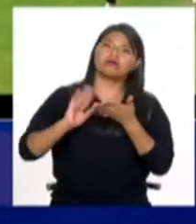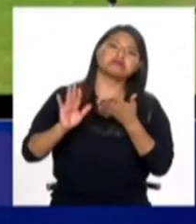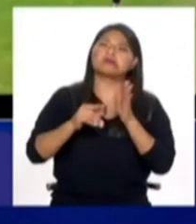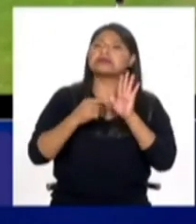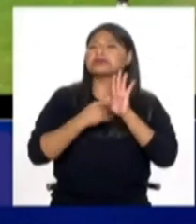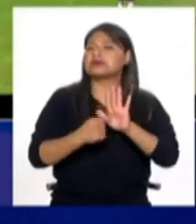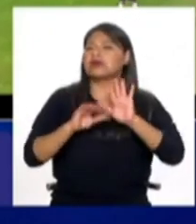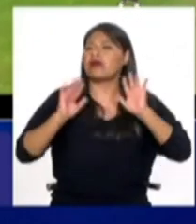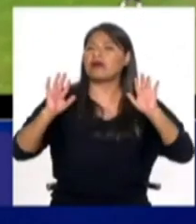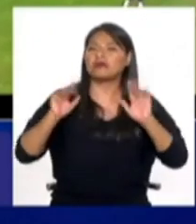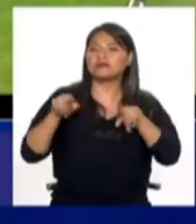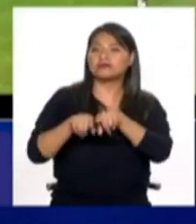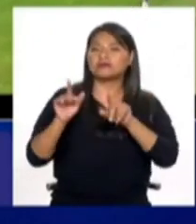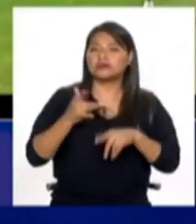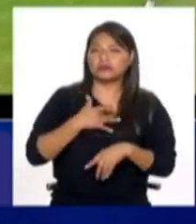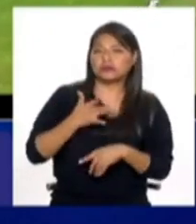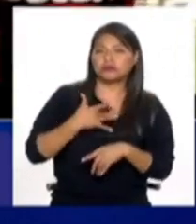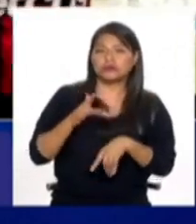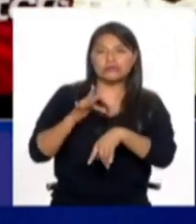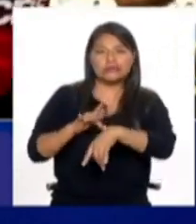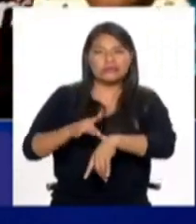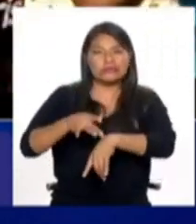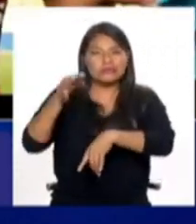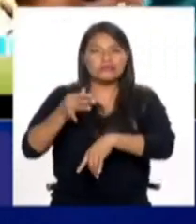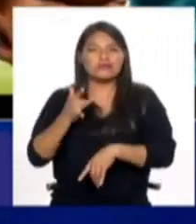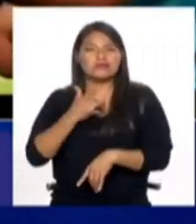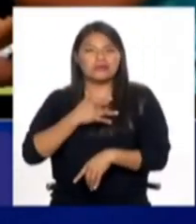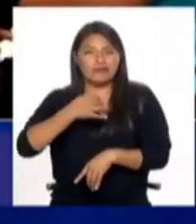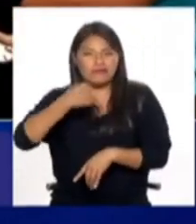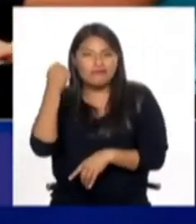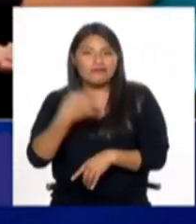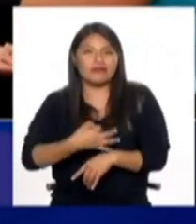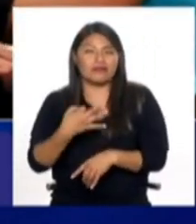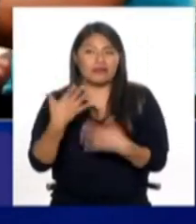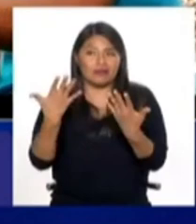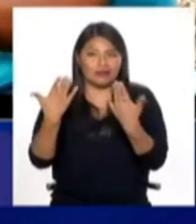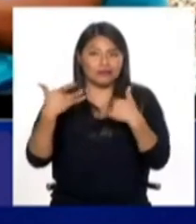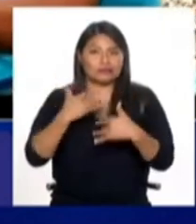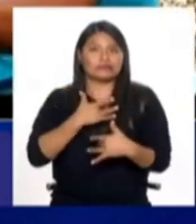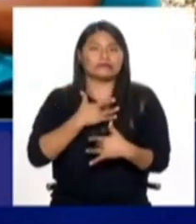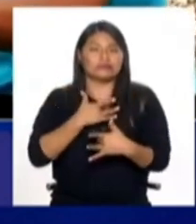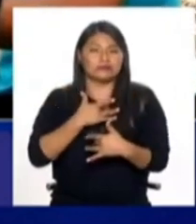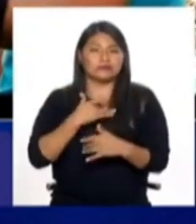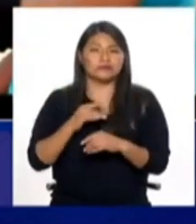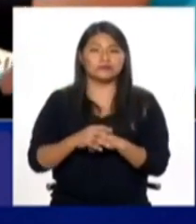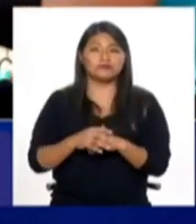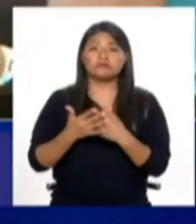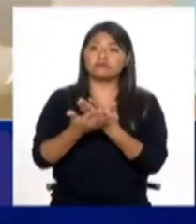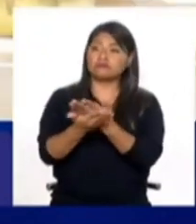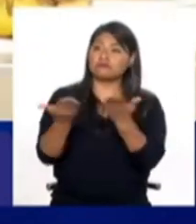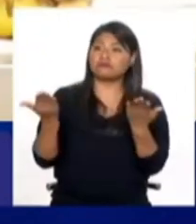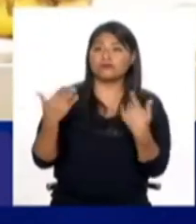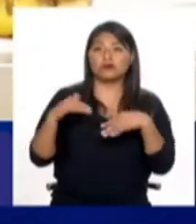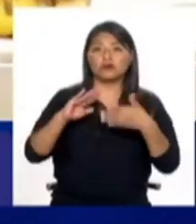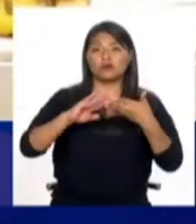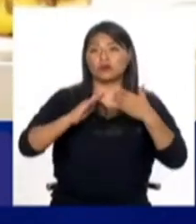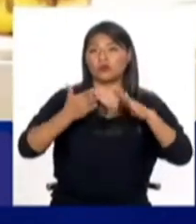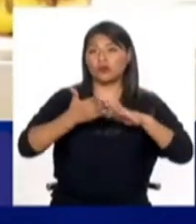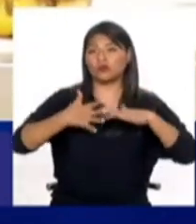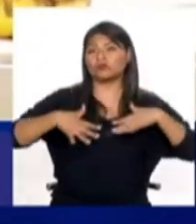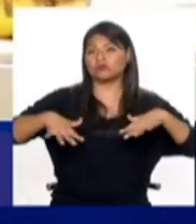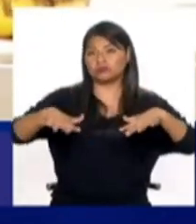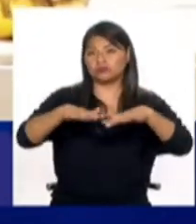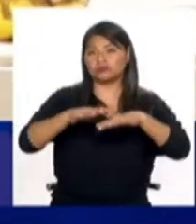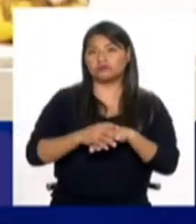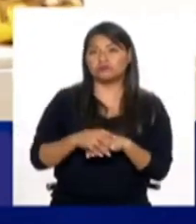Si tú no has tenido y no has sentido en la piel lo que es vivir el racismo. Incluso dentro de nuestras propias comunidades podemos